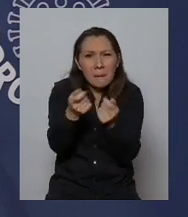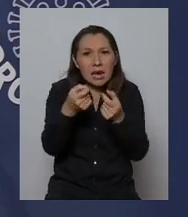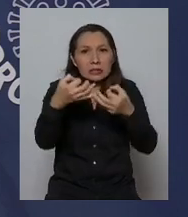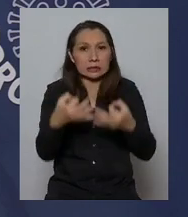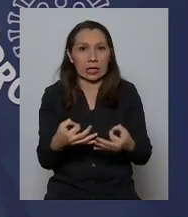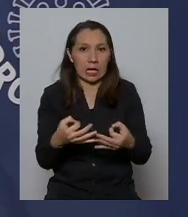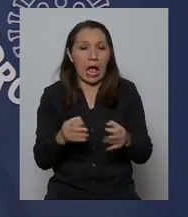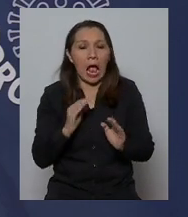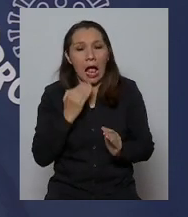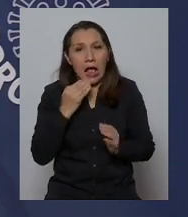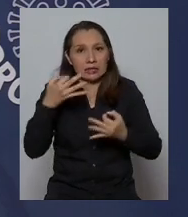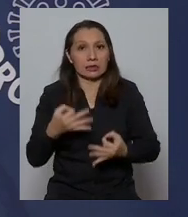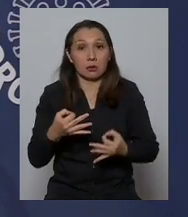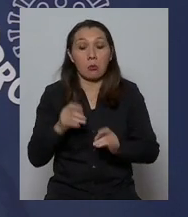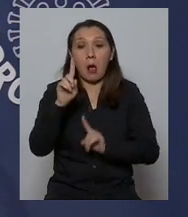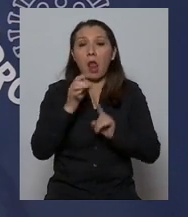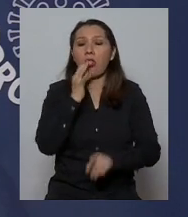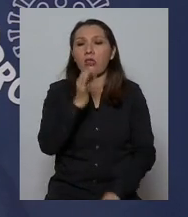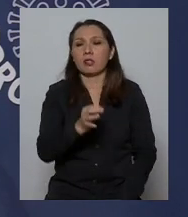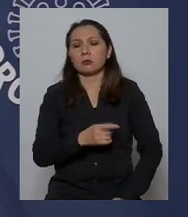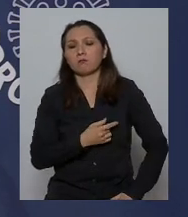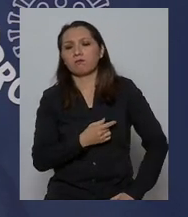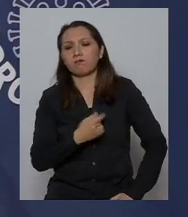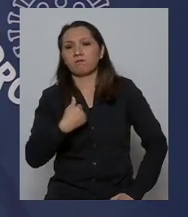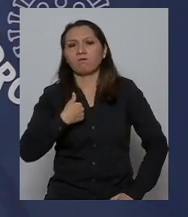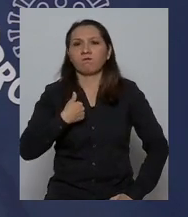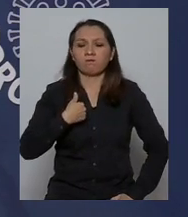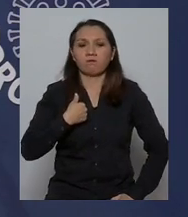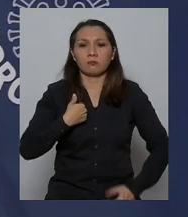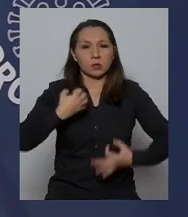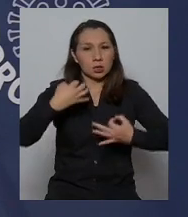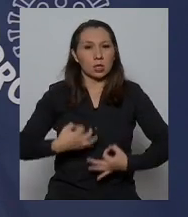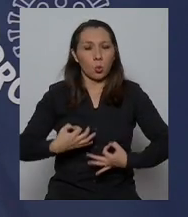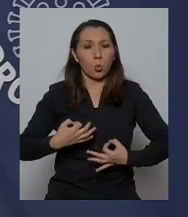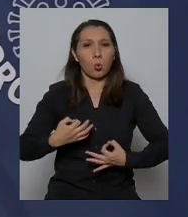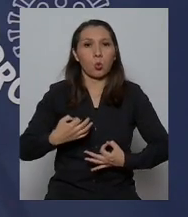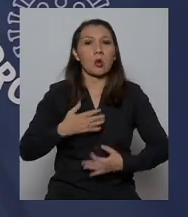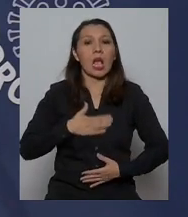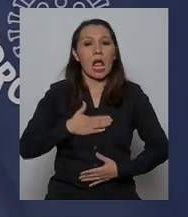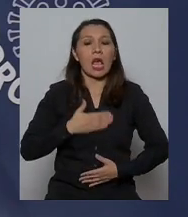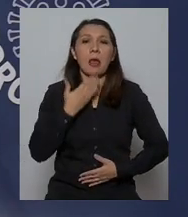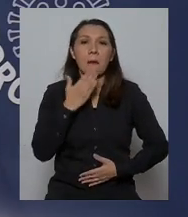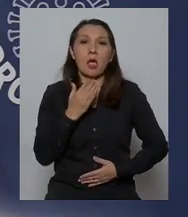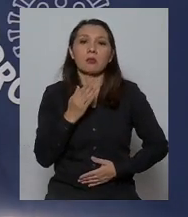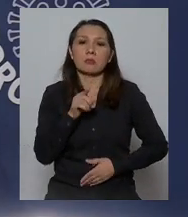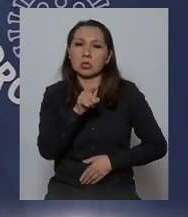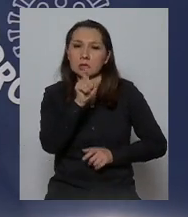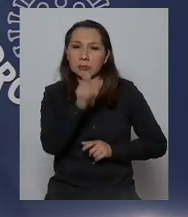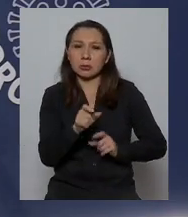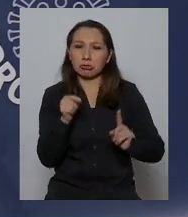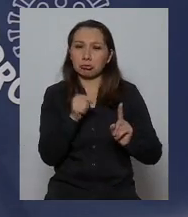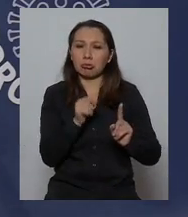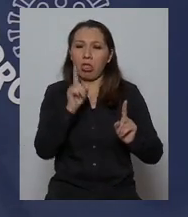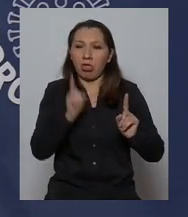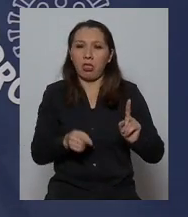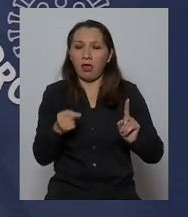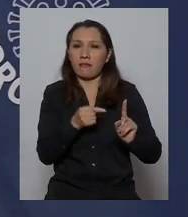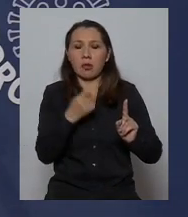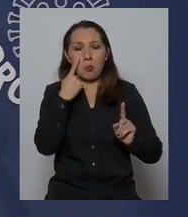una certeza si alguien dice yo para estar seguro quisiera que le hicieran a esta persona